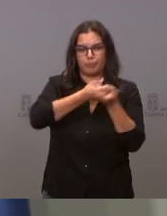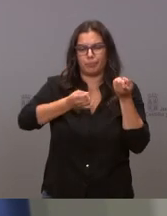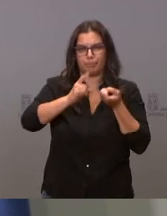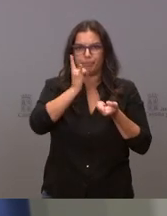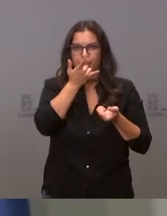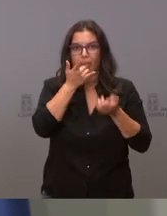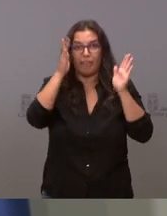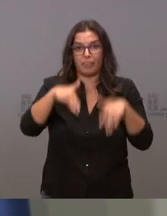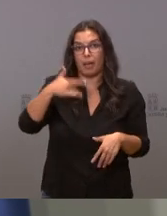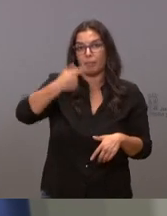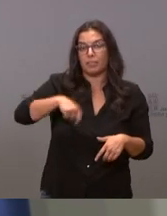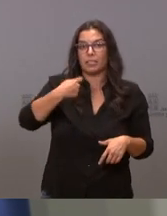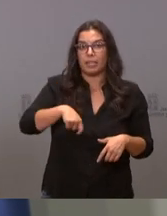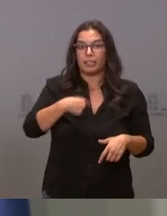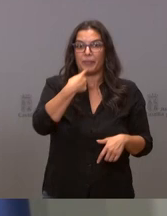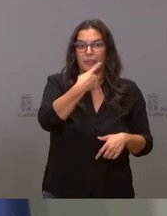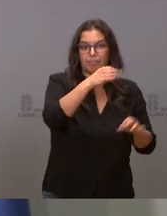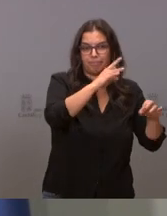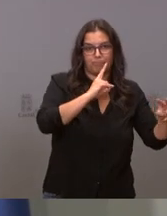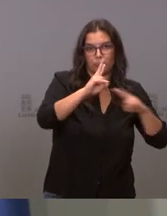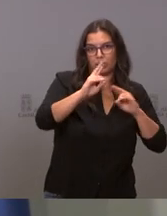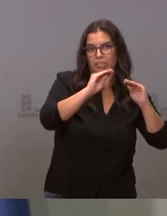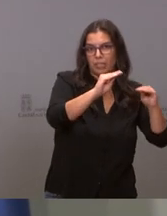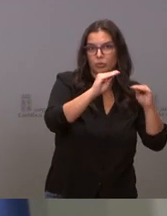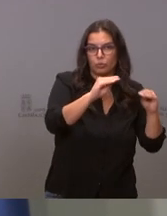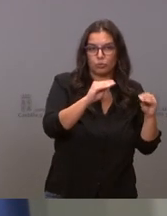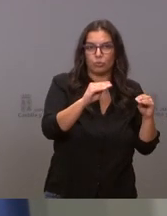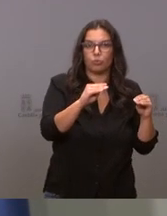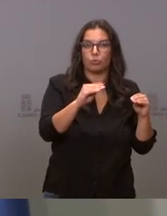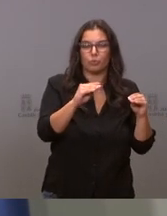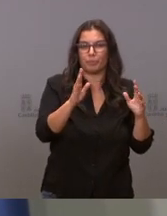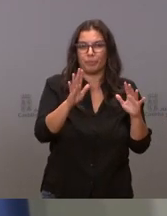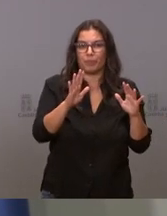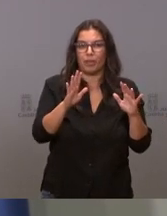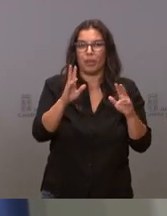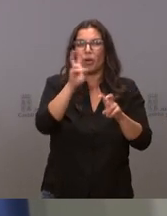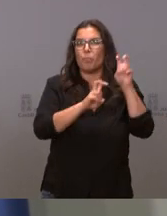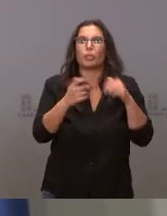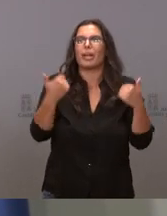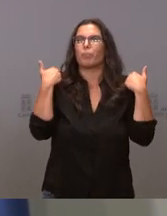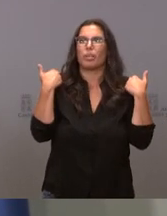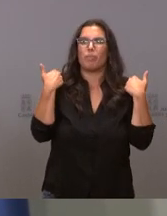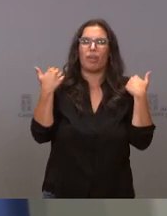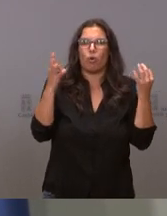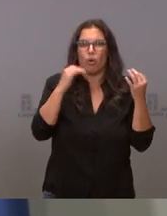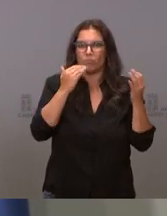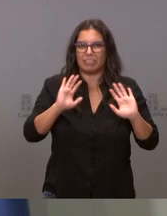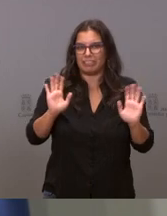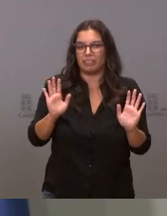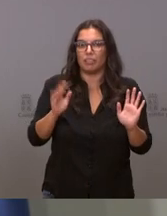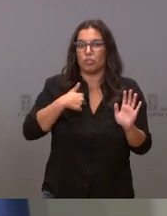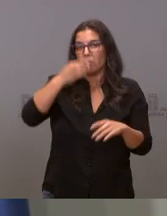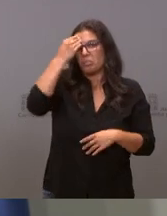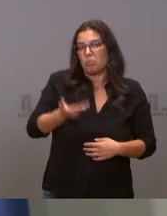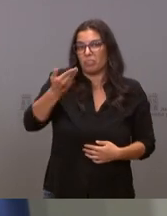a decir lo que dijo no ataño no voy a buscar ninguna responsabilidad en eso no creo que tenga